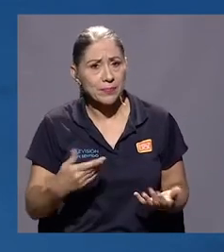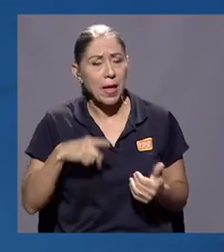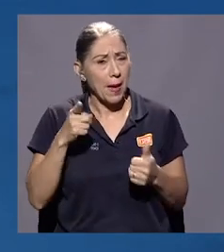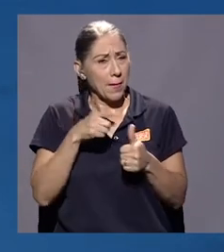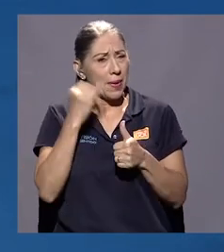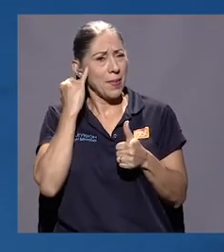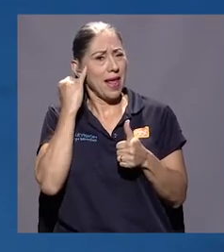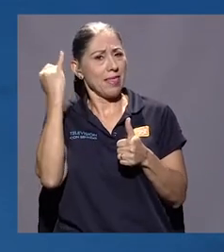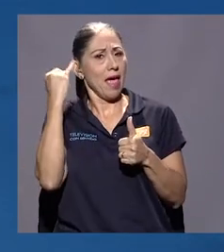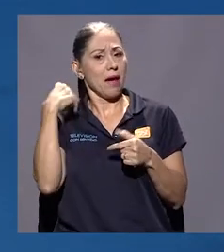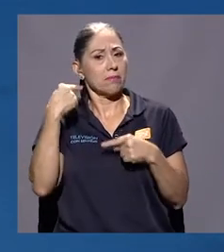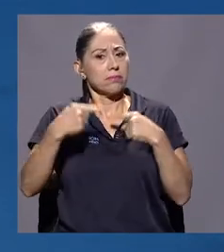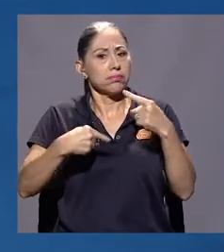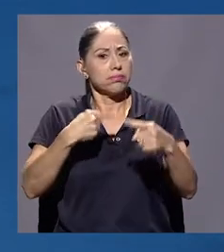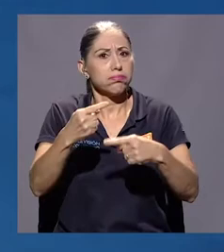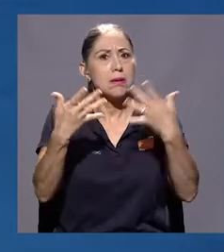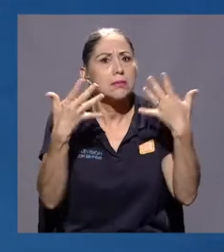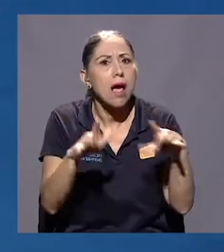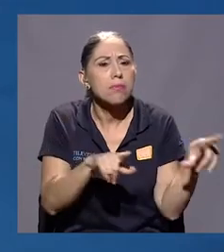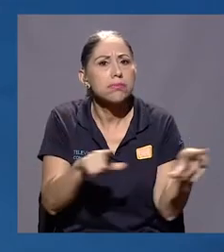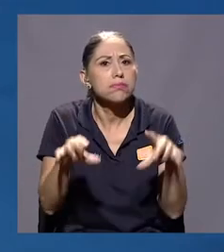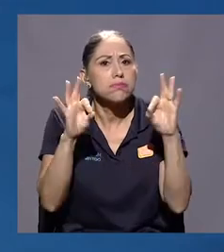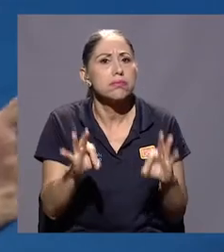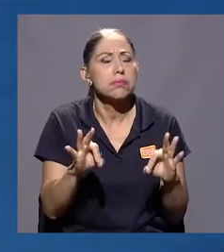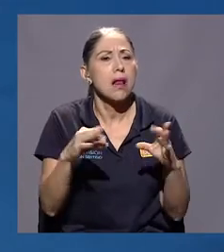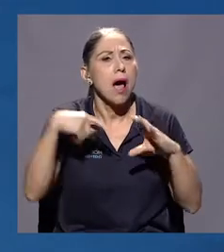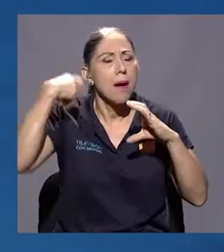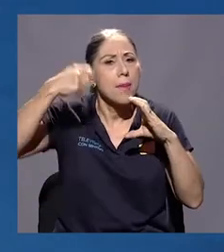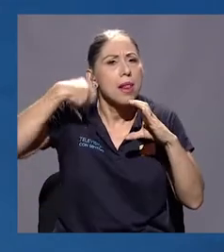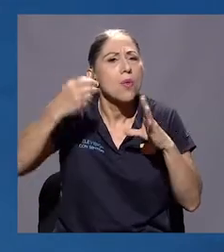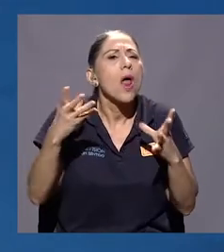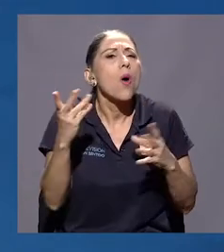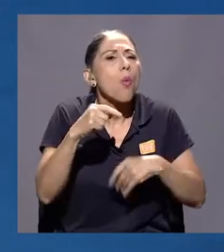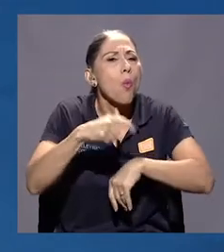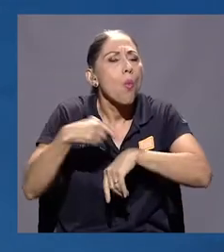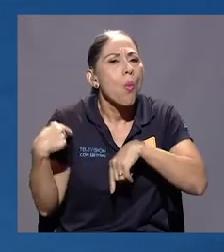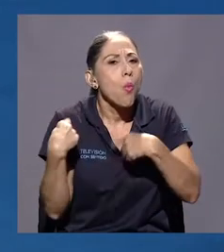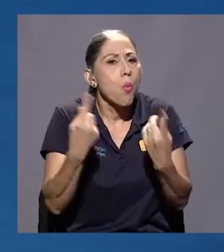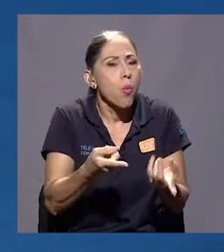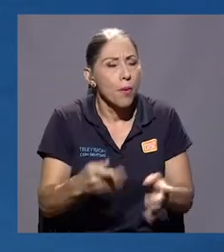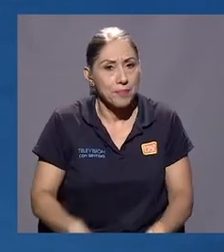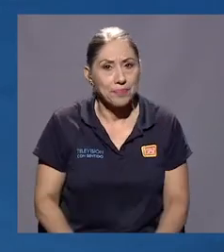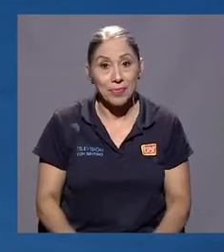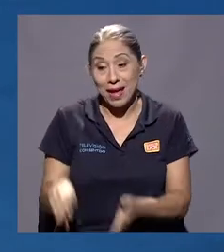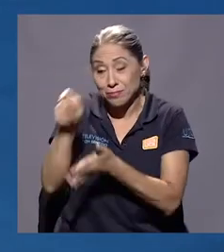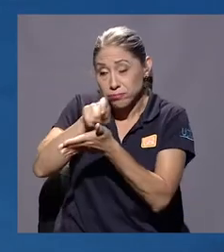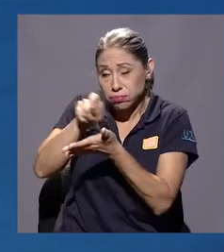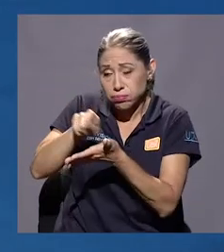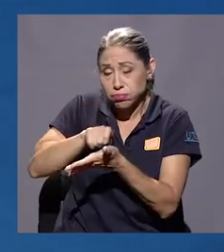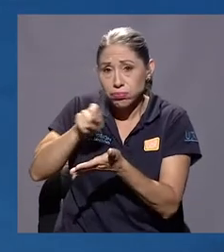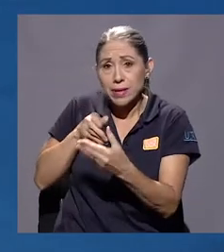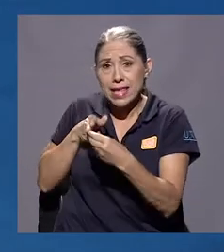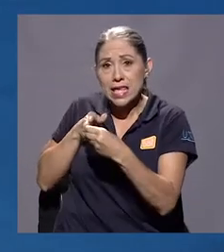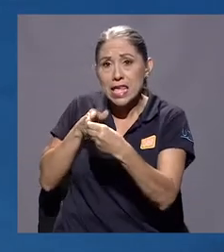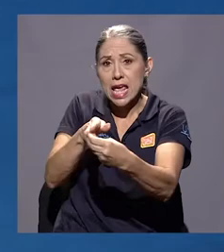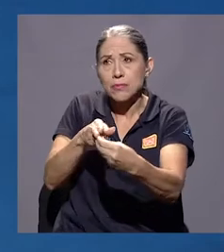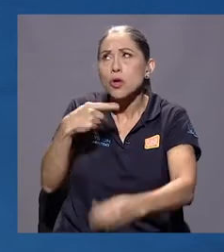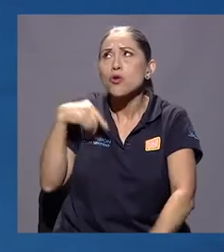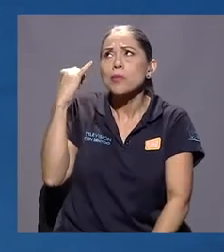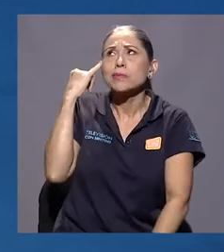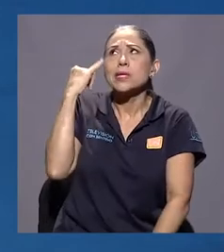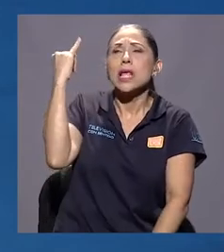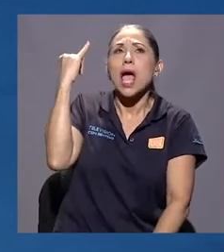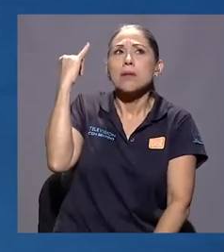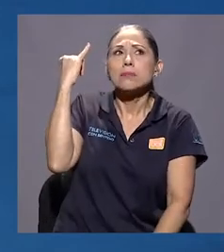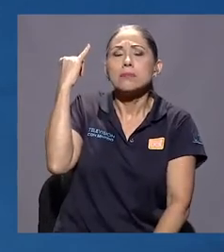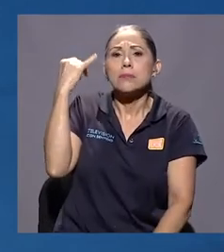primera idea a que la película ya estuviera, ¿cuánto tiempo pasó? A ver, el guión, o sea, desde que se me ocurrió la idea